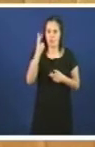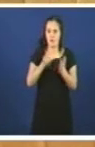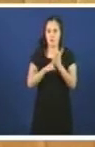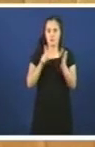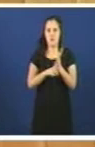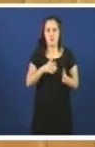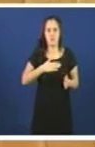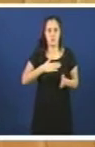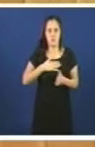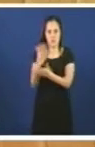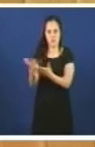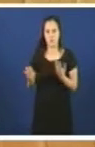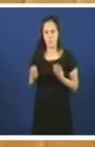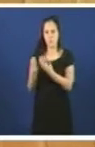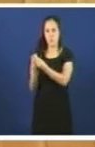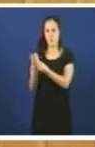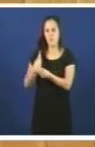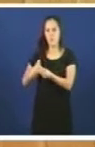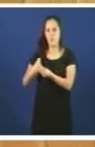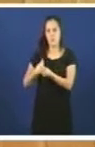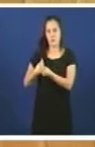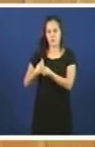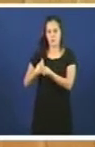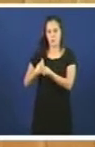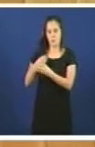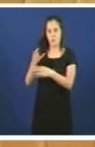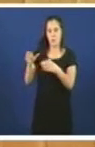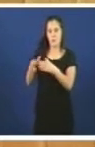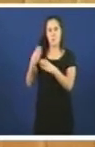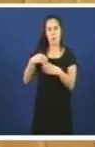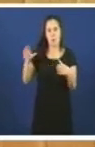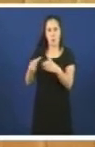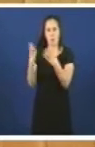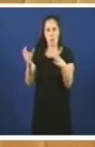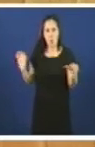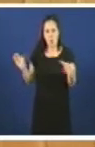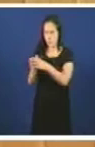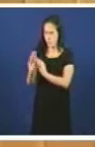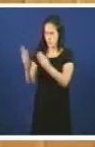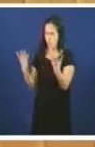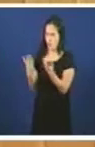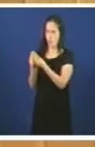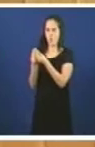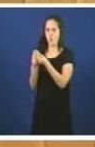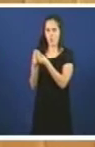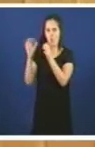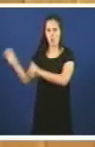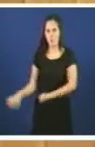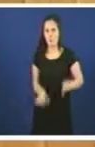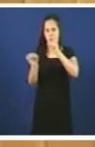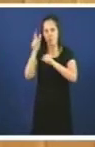xunto con ese dúo macabro que conforma con o negador do pobo o señor benigno maligno Álvarez